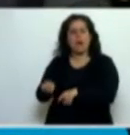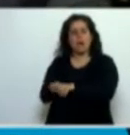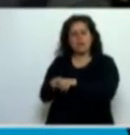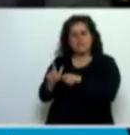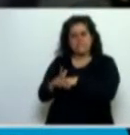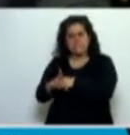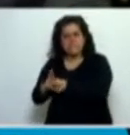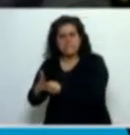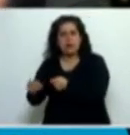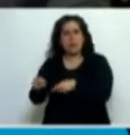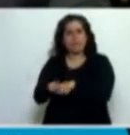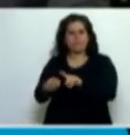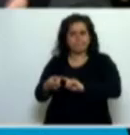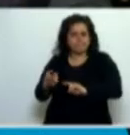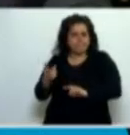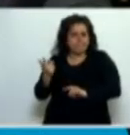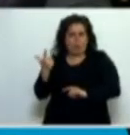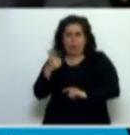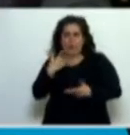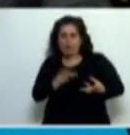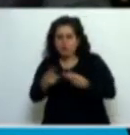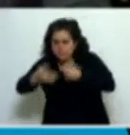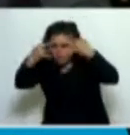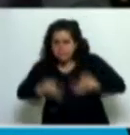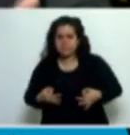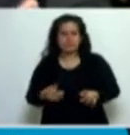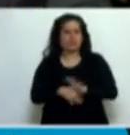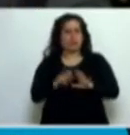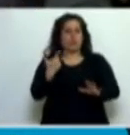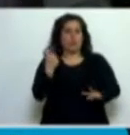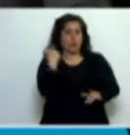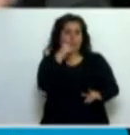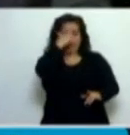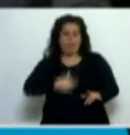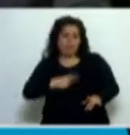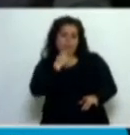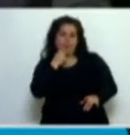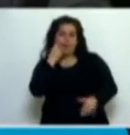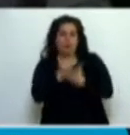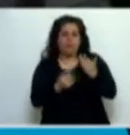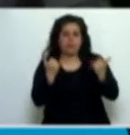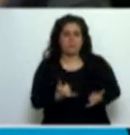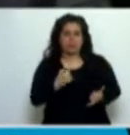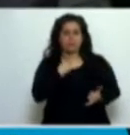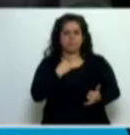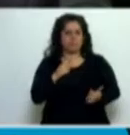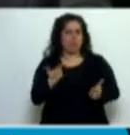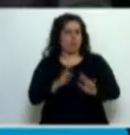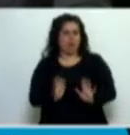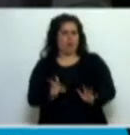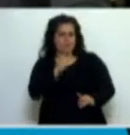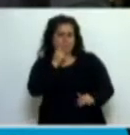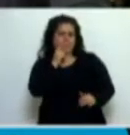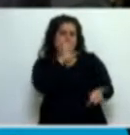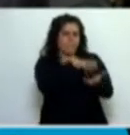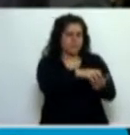ningún, como decía antes, ningún hecho de consumo que acredite que una persona está en falta con alguna empresa determinada.